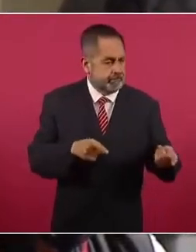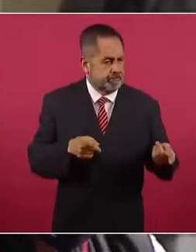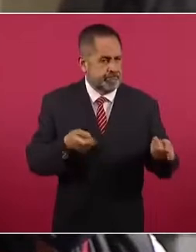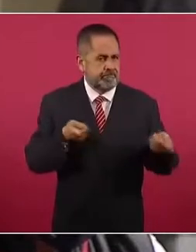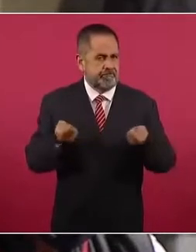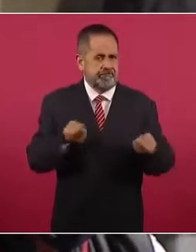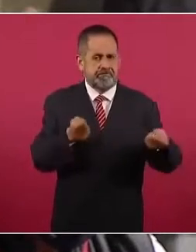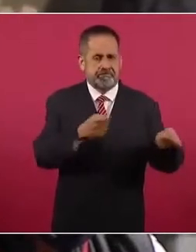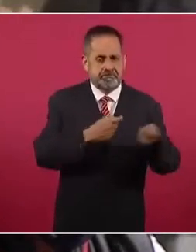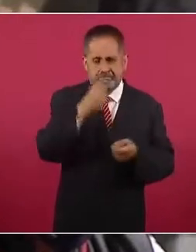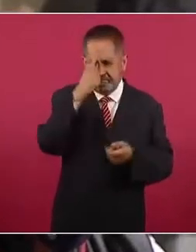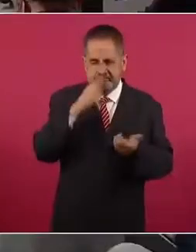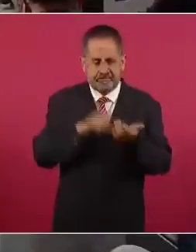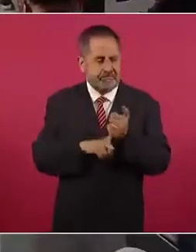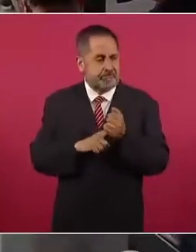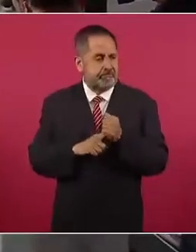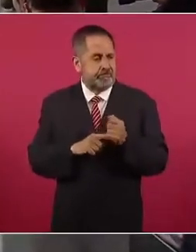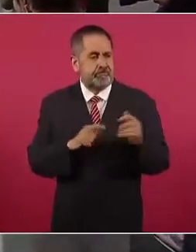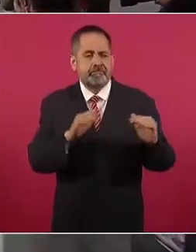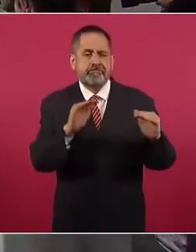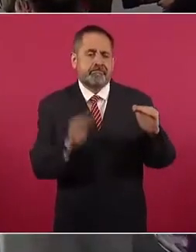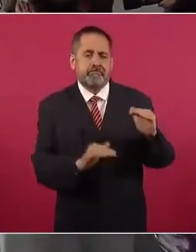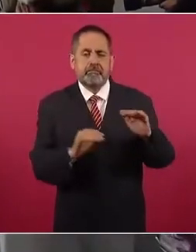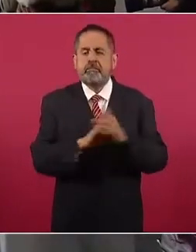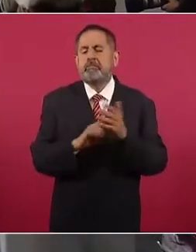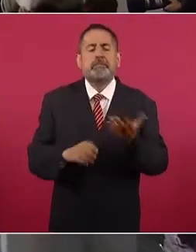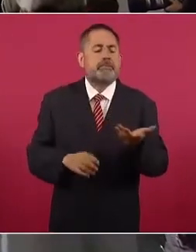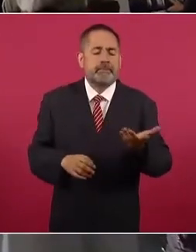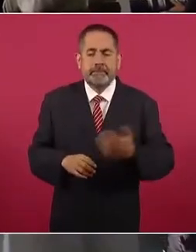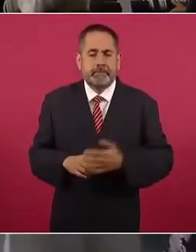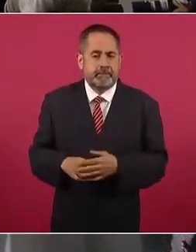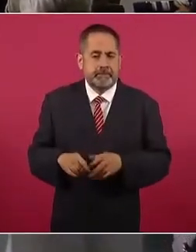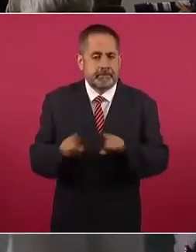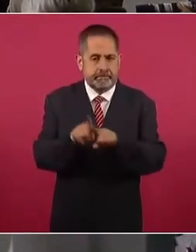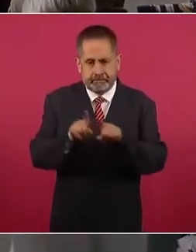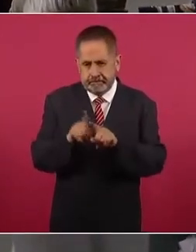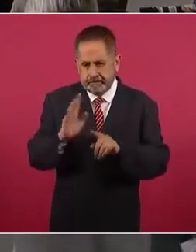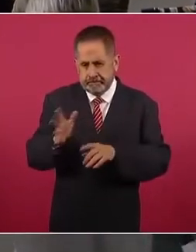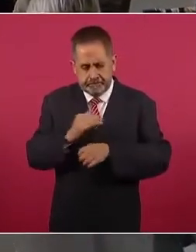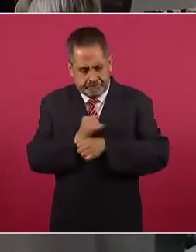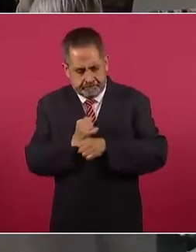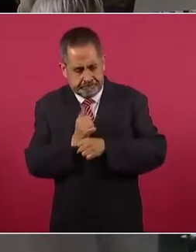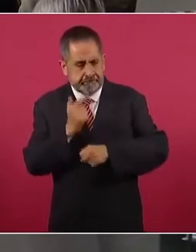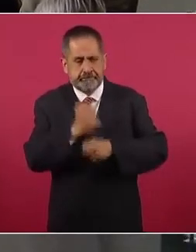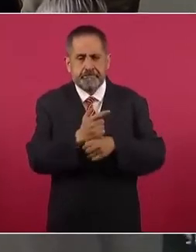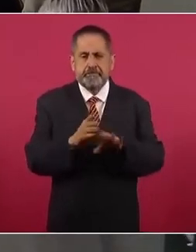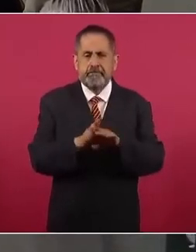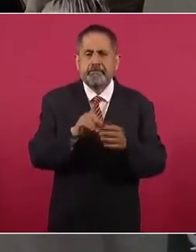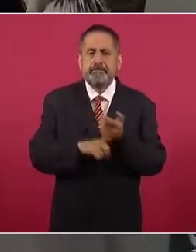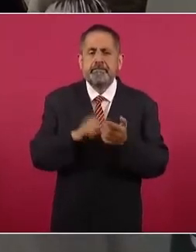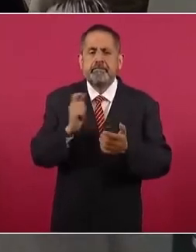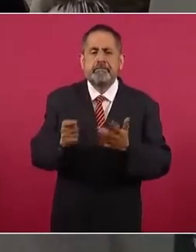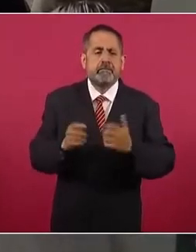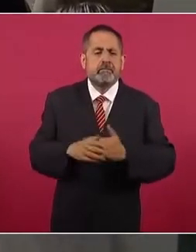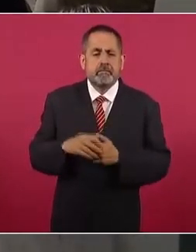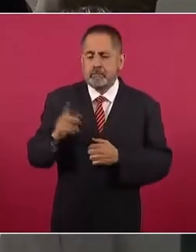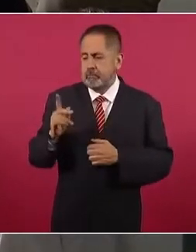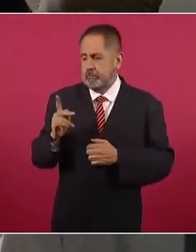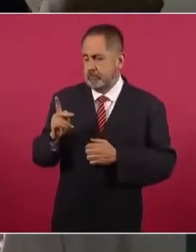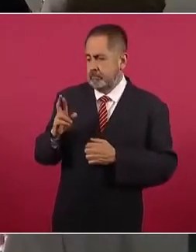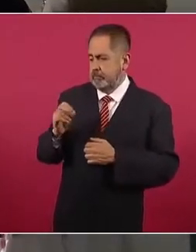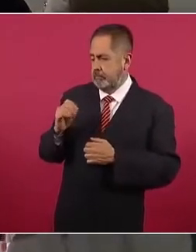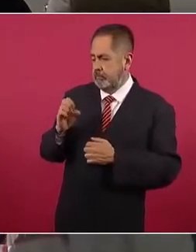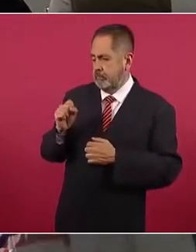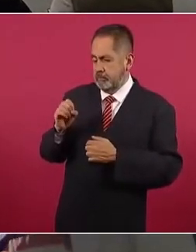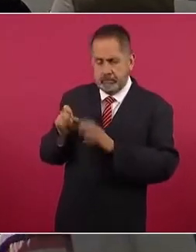con un perfil o un cargo más bajo. En este caso, bueno, pues de acuerdo también a una investigación que tiene que ver con, que hizo proceso y que tiene